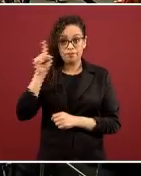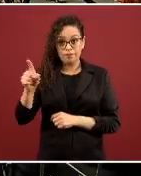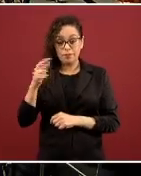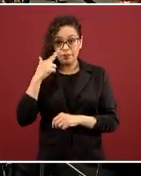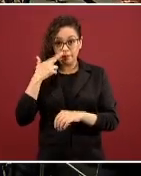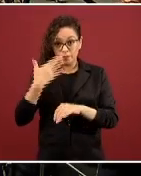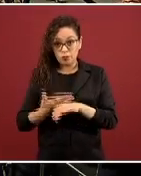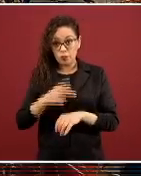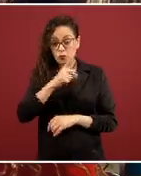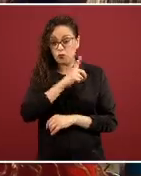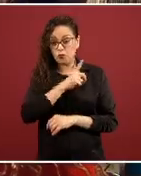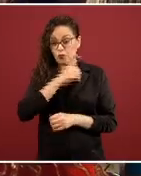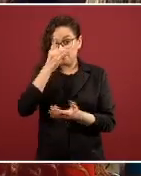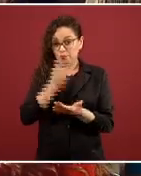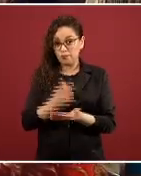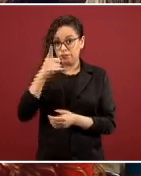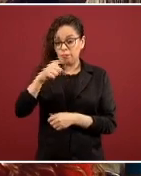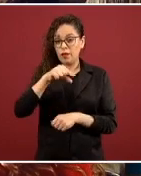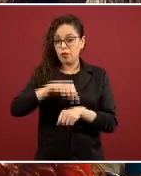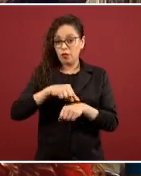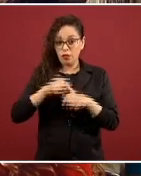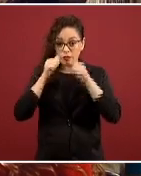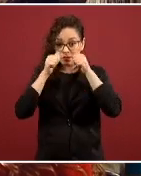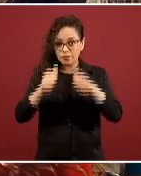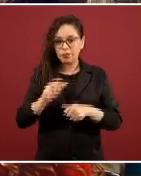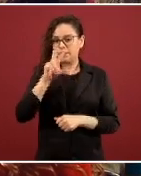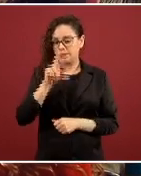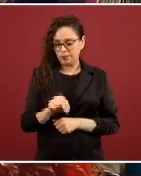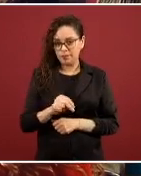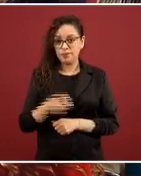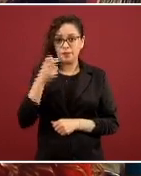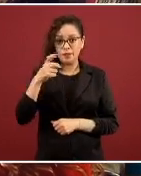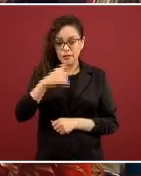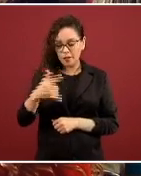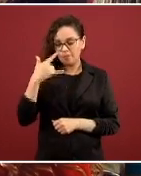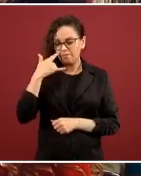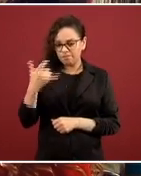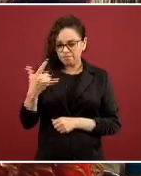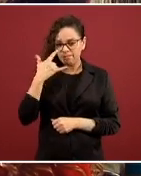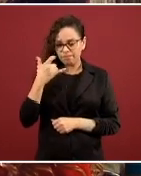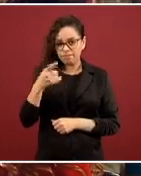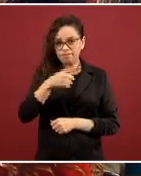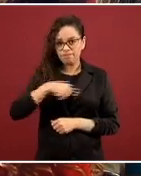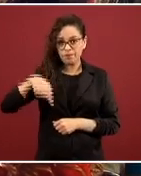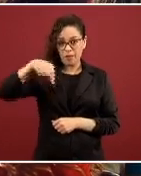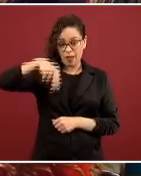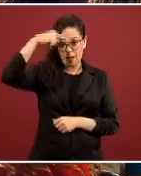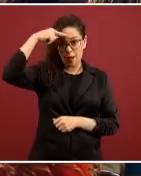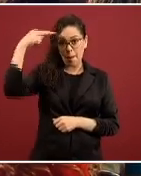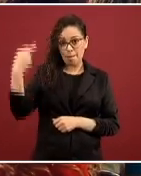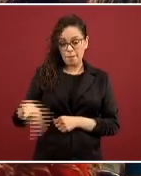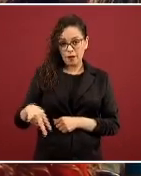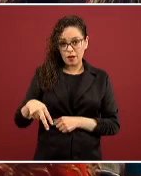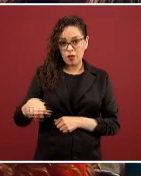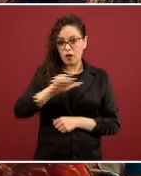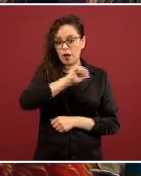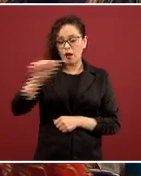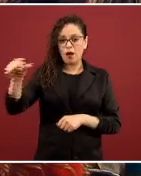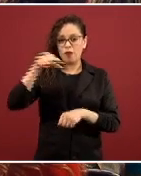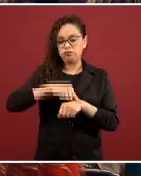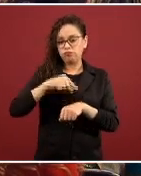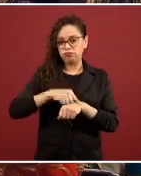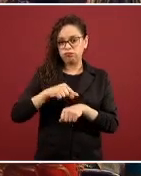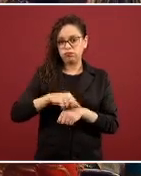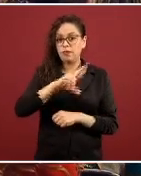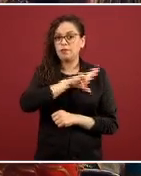tratante. Entonces, realmente es un esfuerzo que está haciendo la medicina privada en México para apoyar